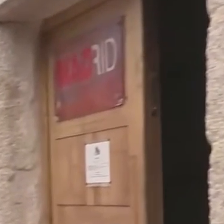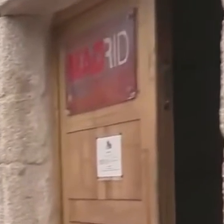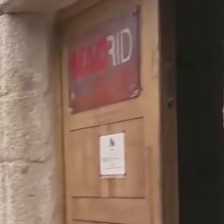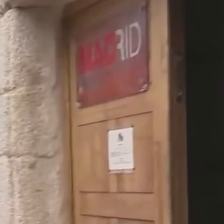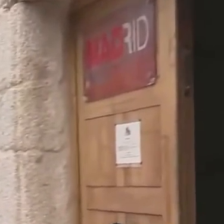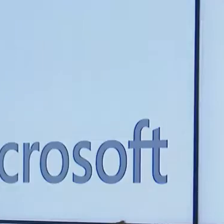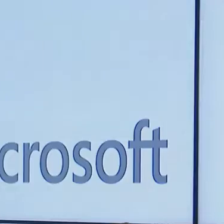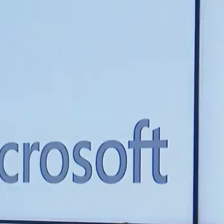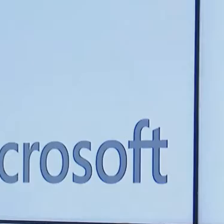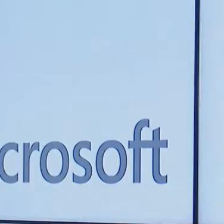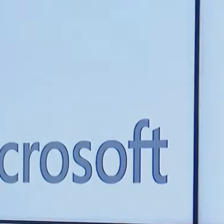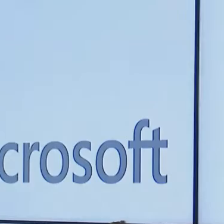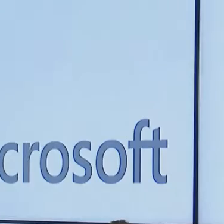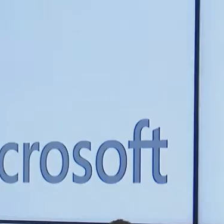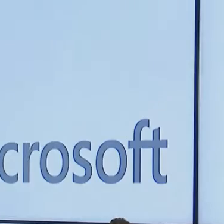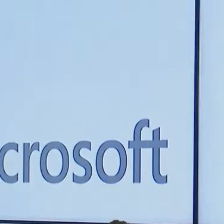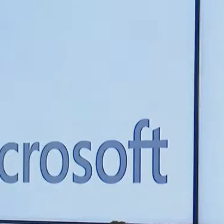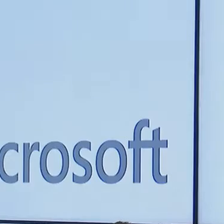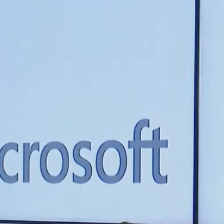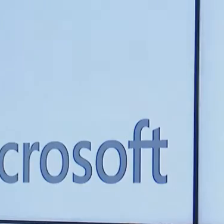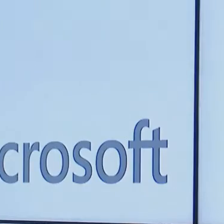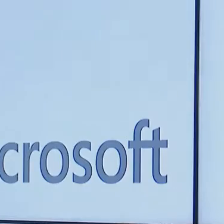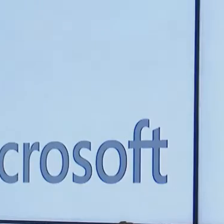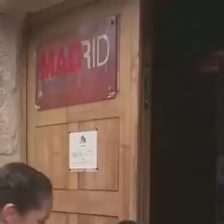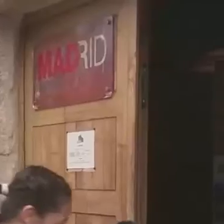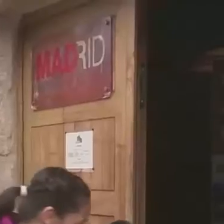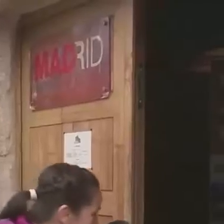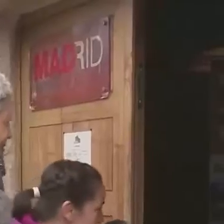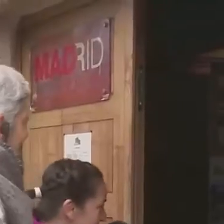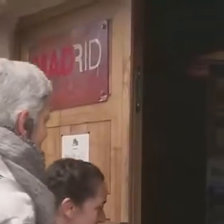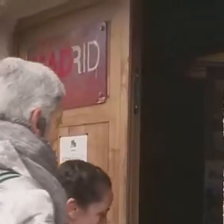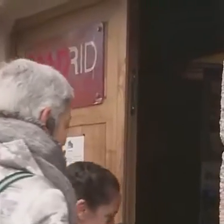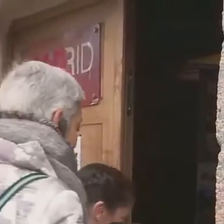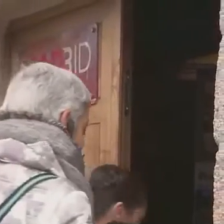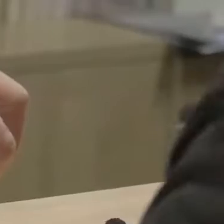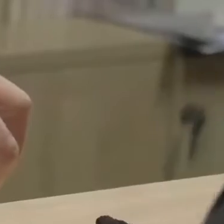virtuales guía tanto en un entorno urbano como en medio natural